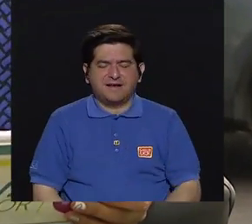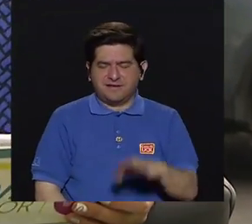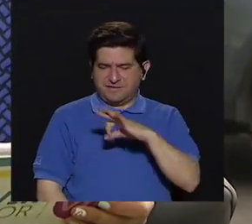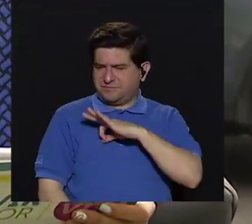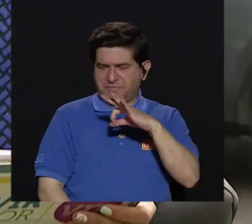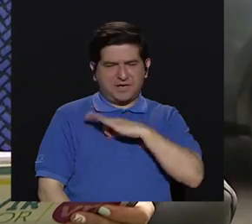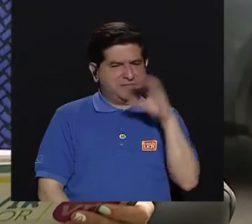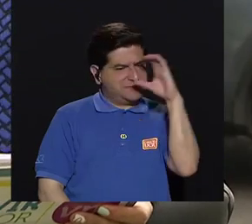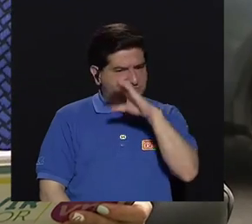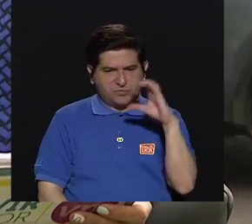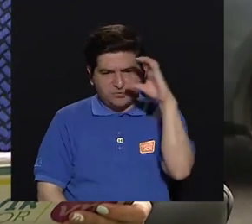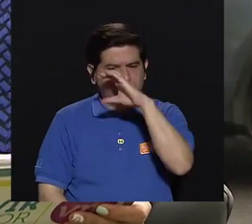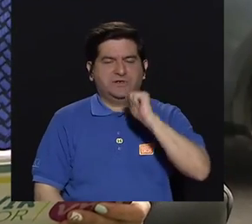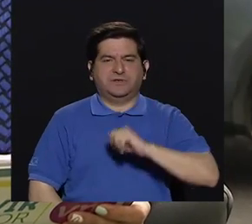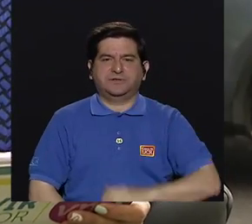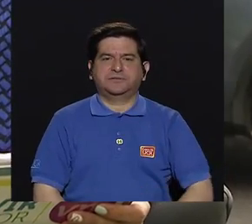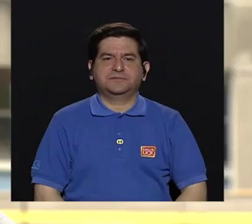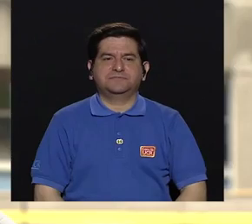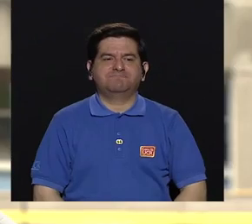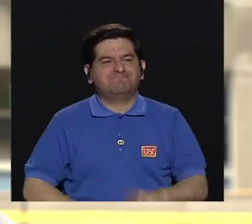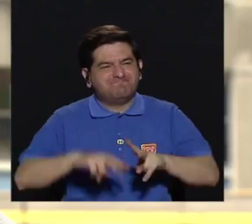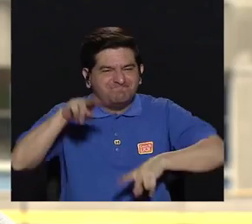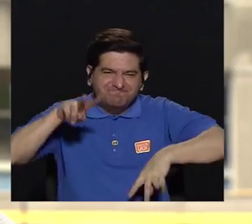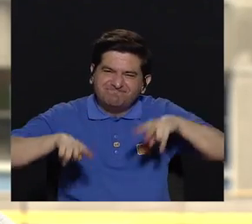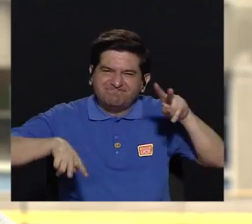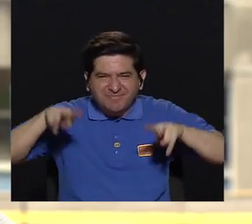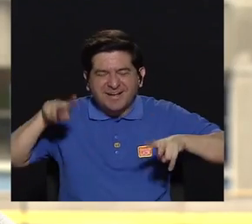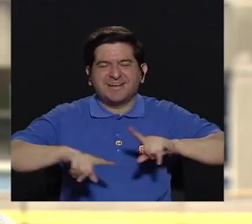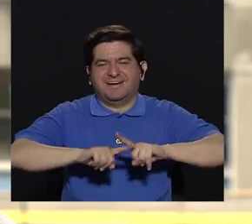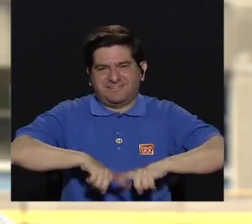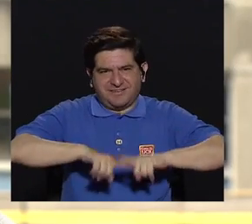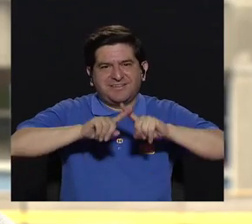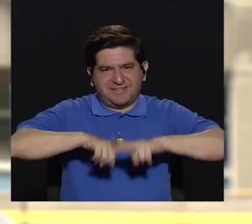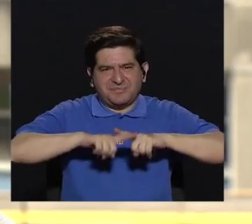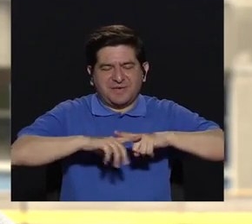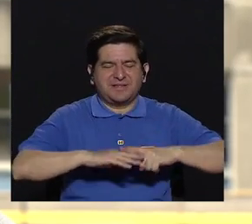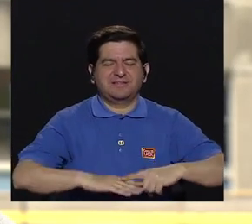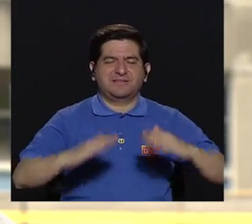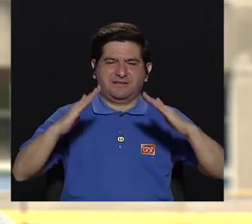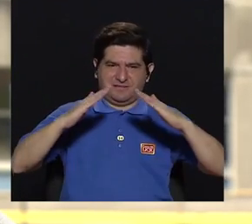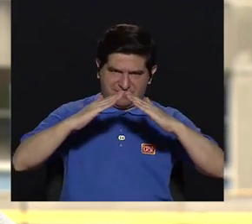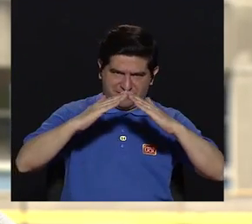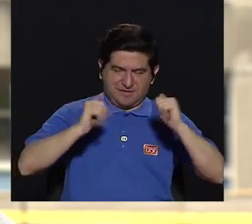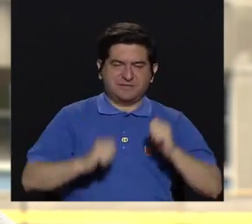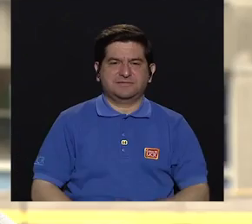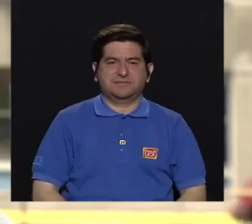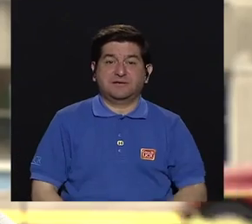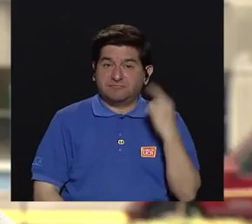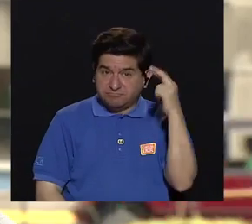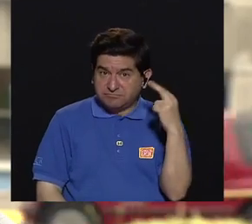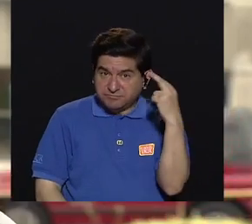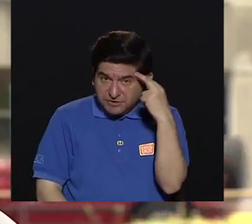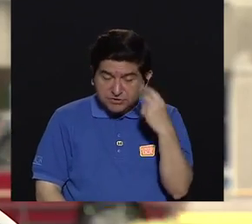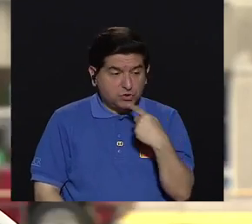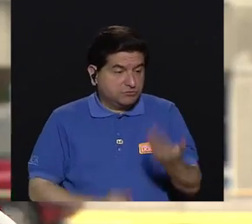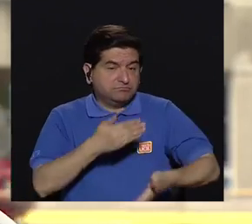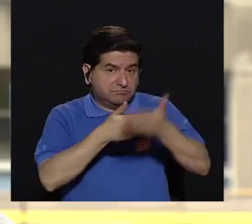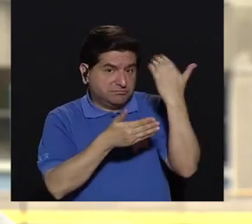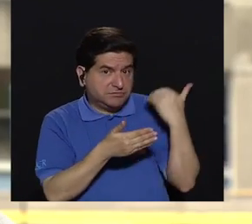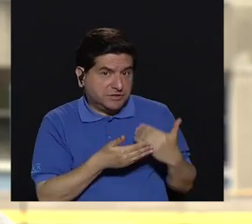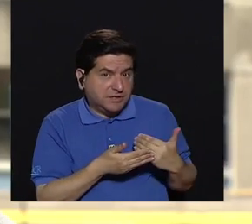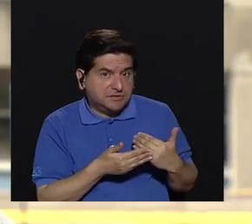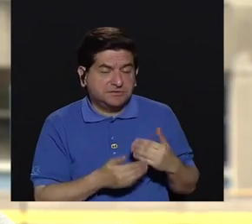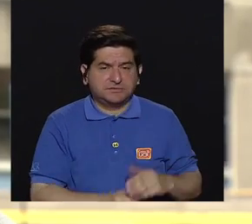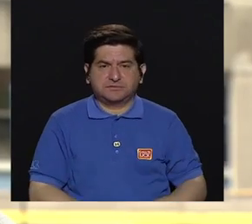que se busca es el bienestar, por supuesto. Varía mucho dependiendo de la vivienda, ya que, como